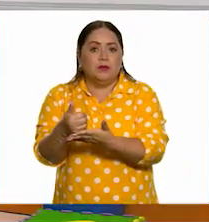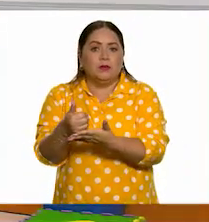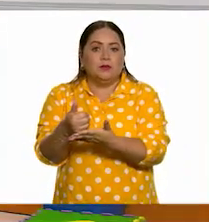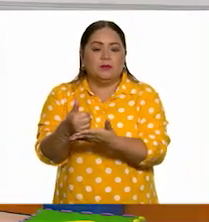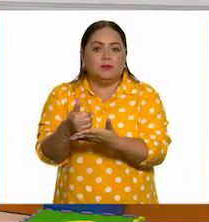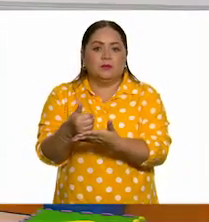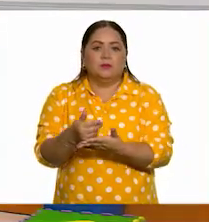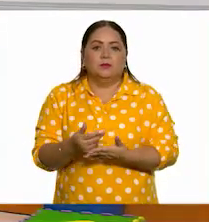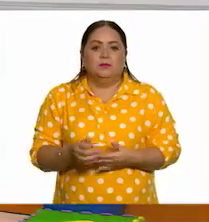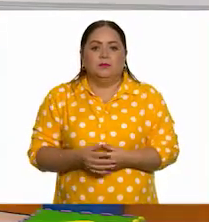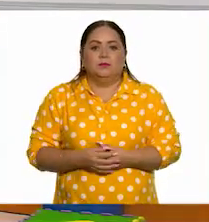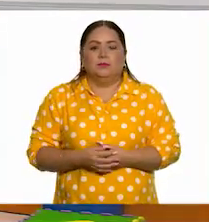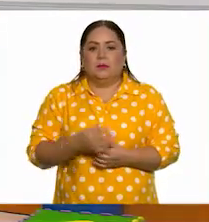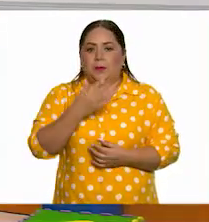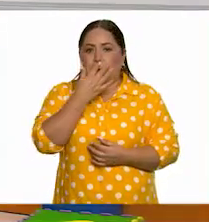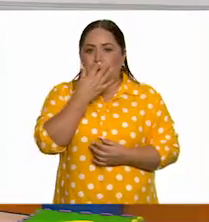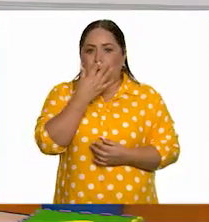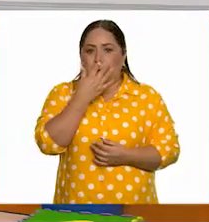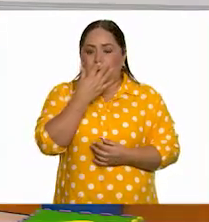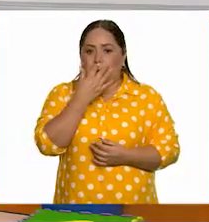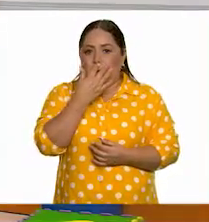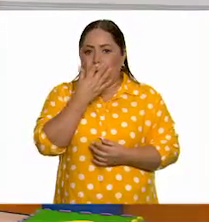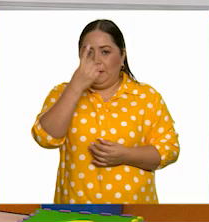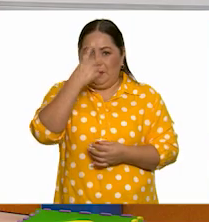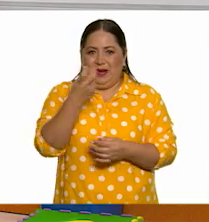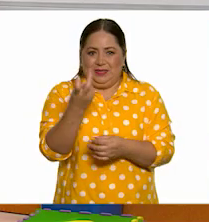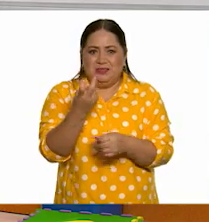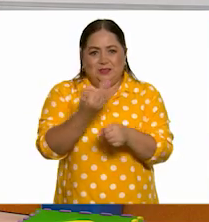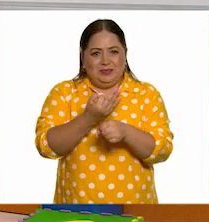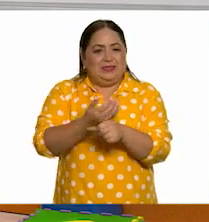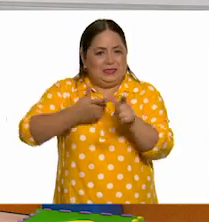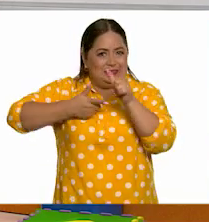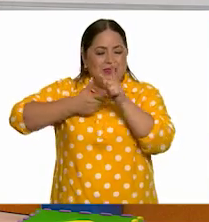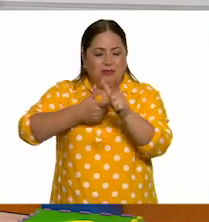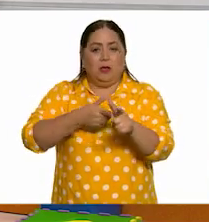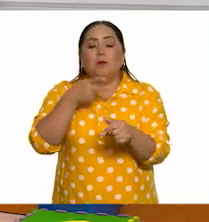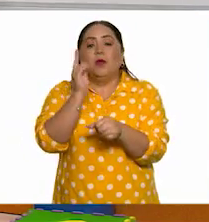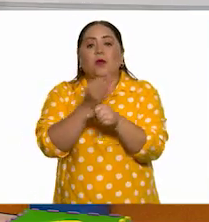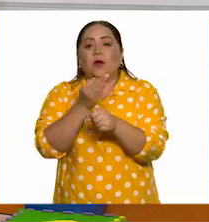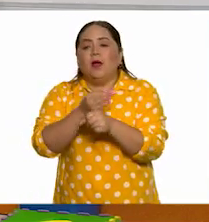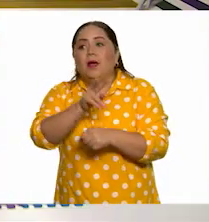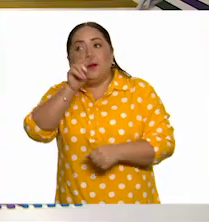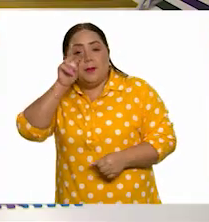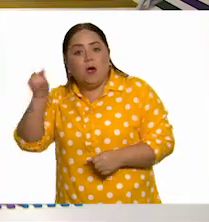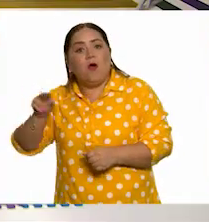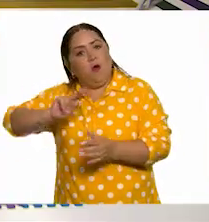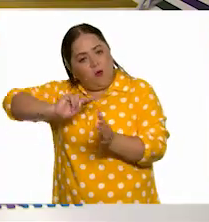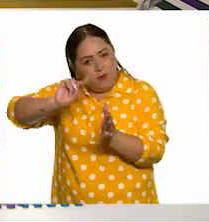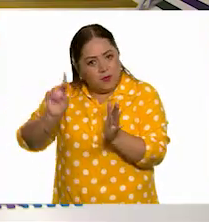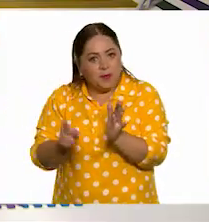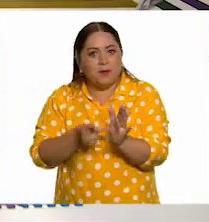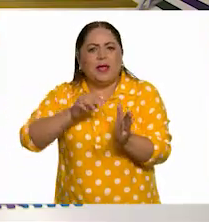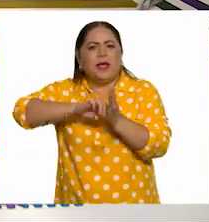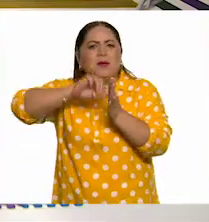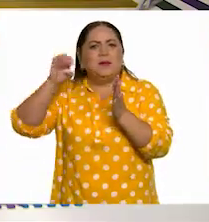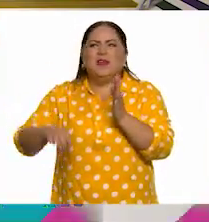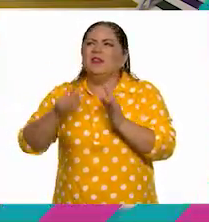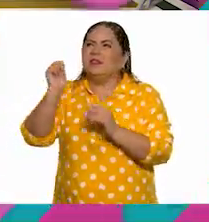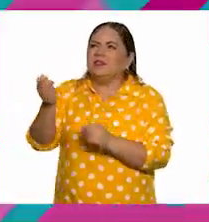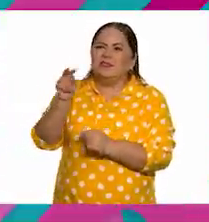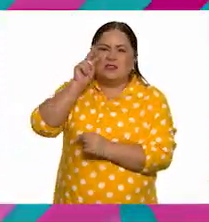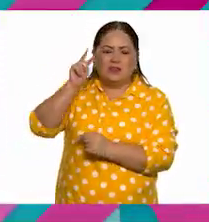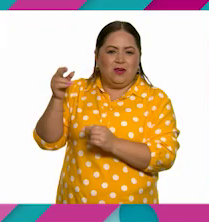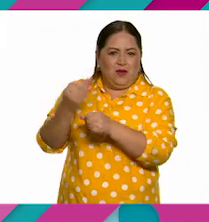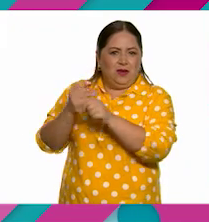seguir avanzando en este proceso. ¿Sale? Vamos a ver otra vez el ejemplo que nos dan.